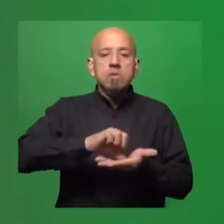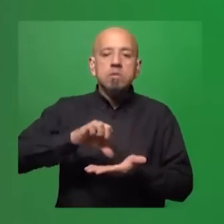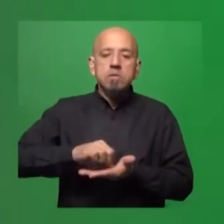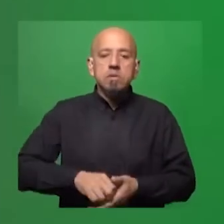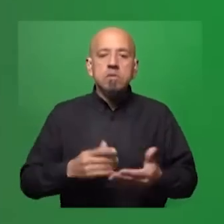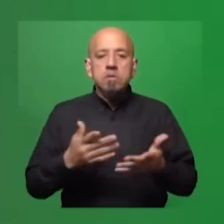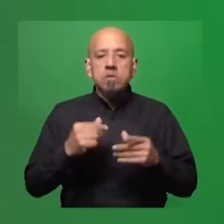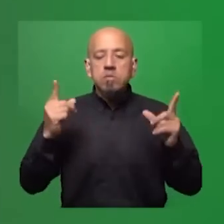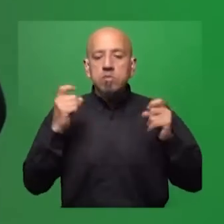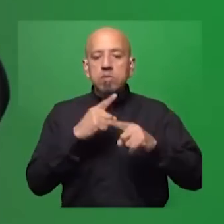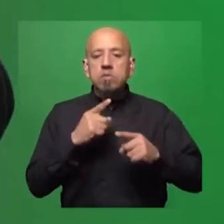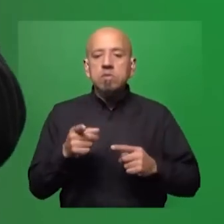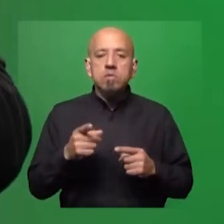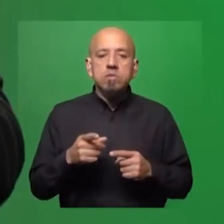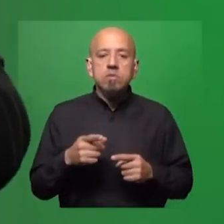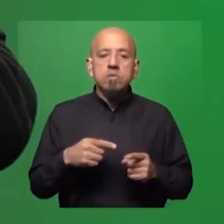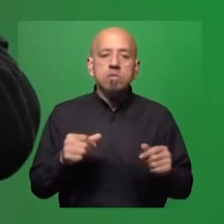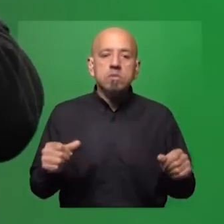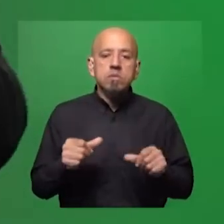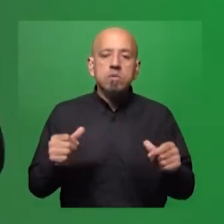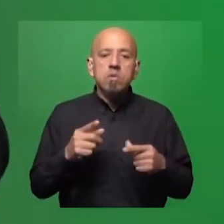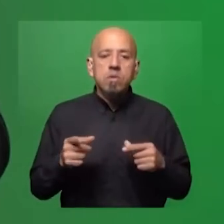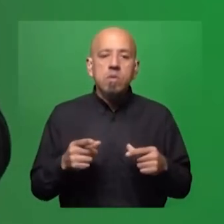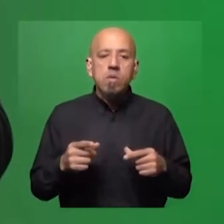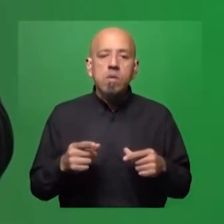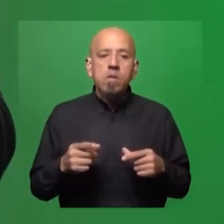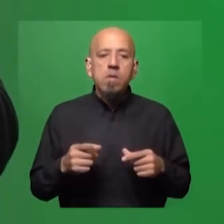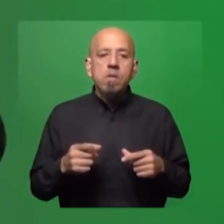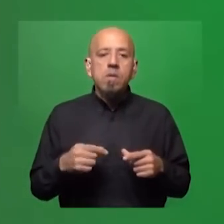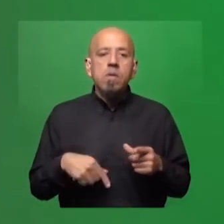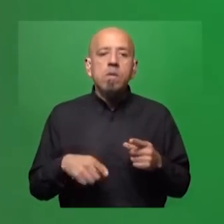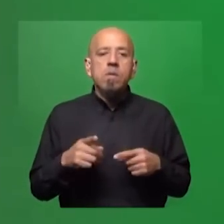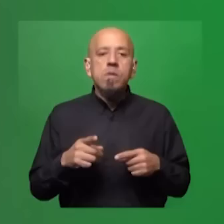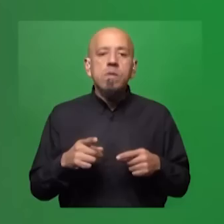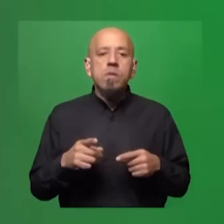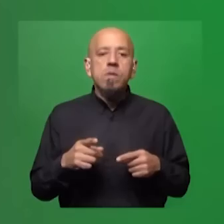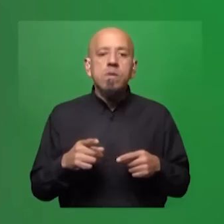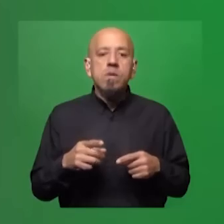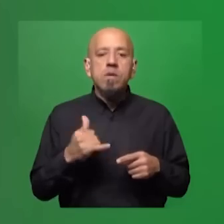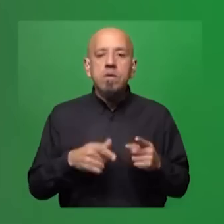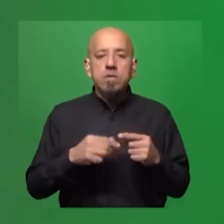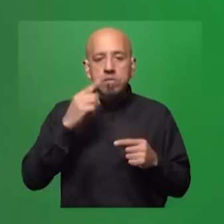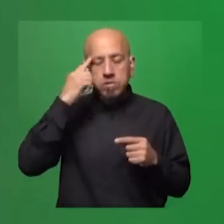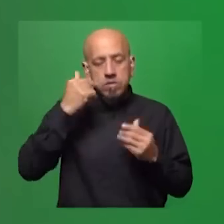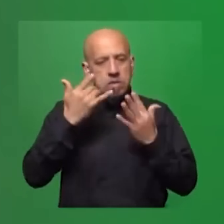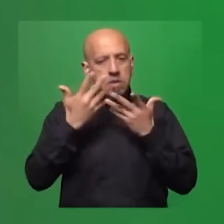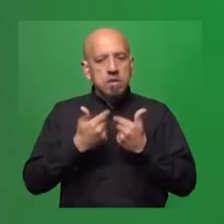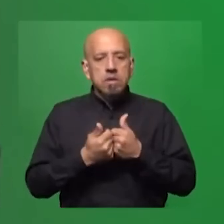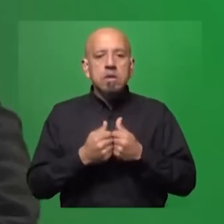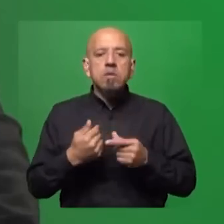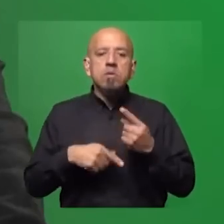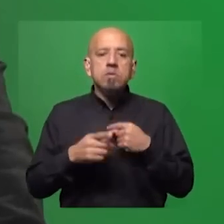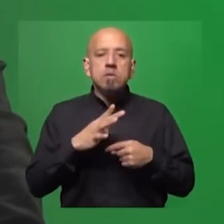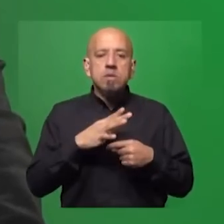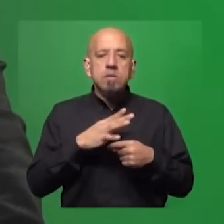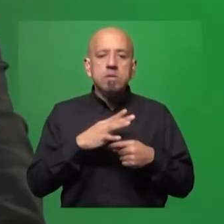difícil, bajamos tanto la protección de la región, que nos cuesta muchísimo tener una estrategia común. Entonces, hay